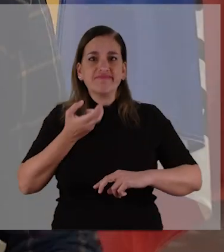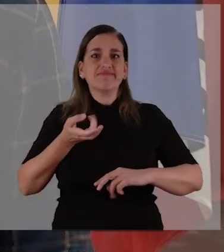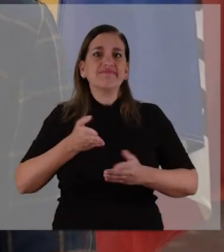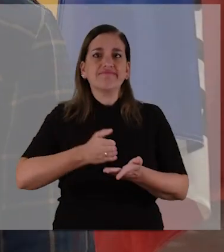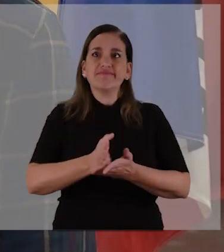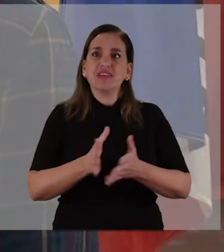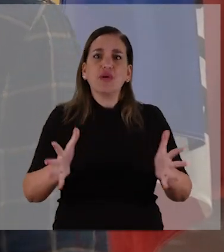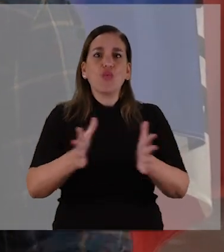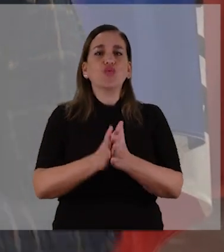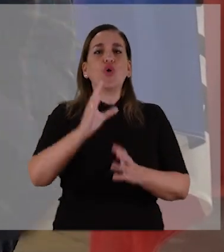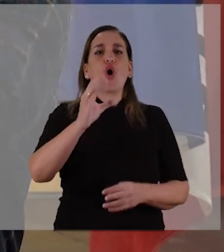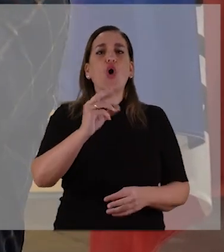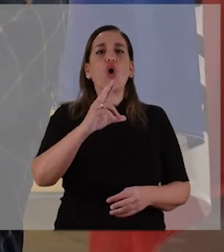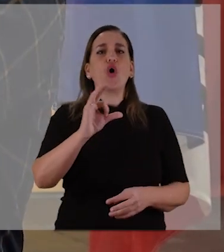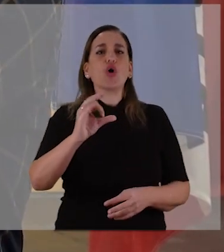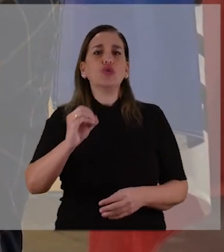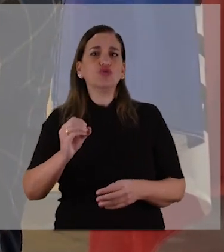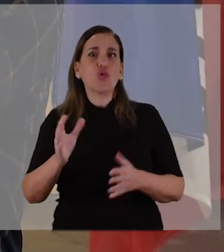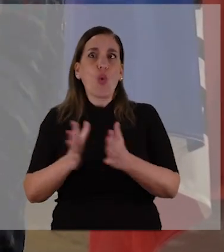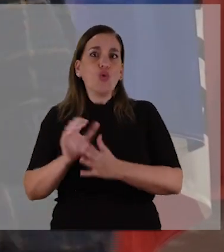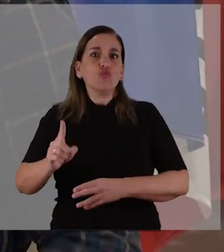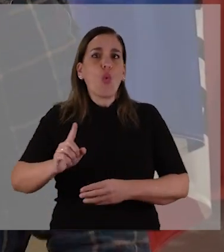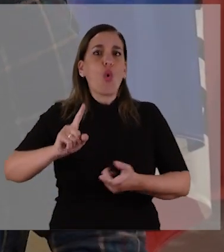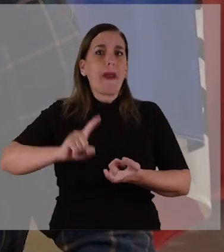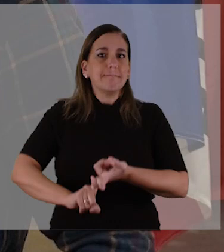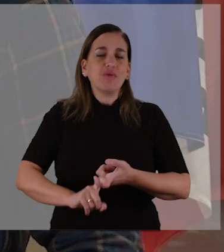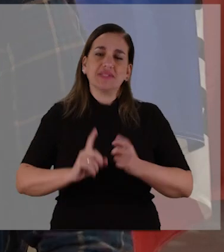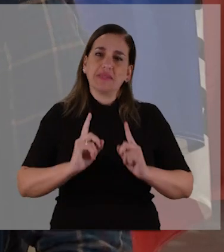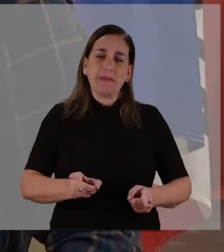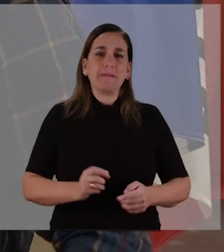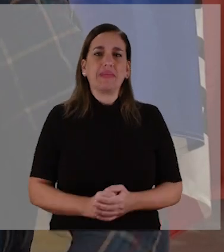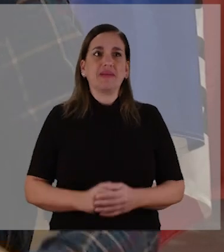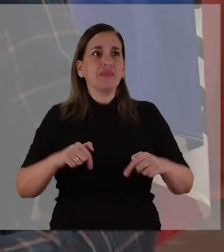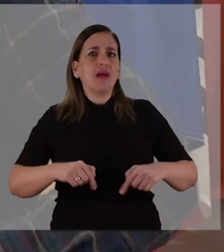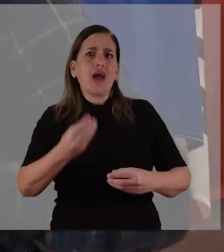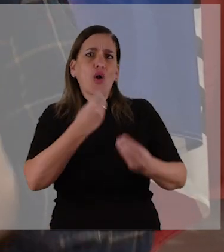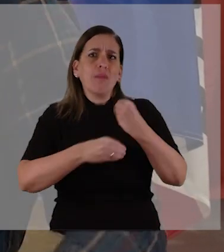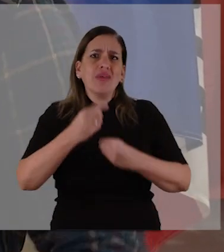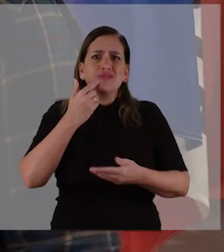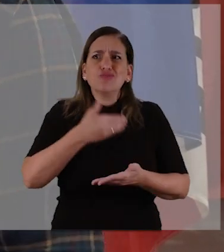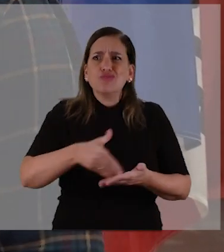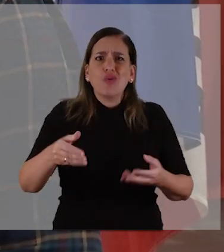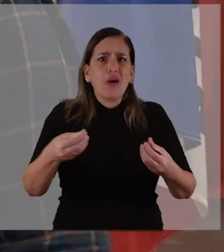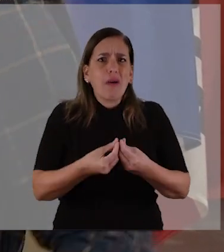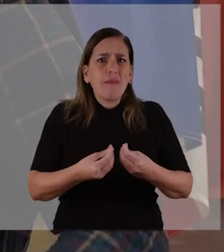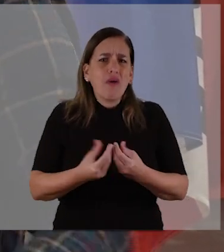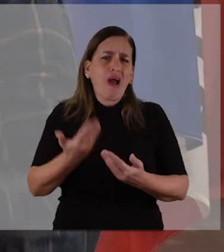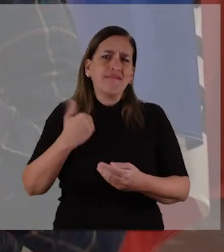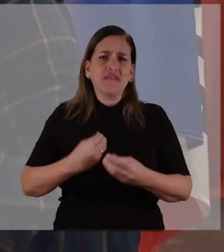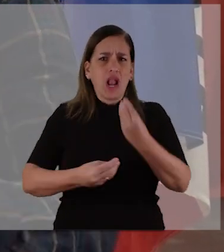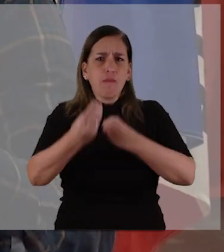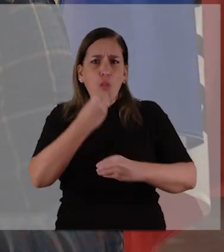sentándome con Eduardo J. Corso y con su señora, y aparte como acá la comida era abundante,